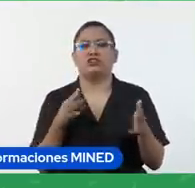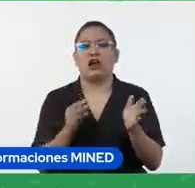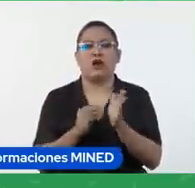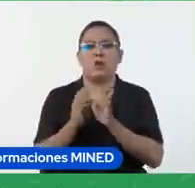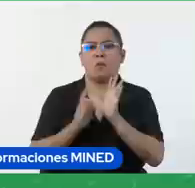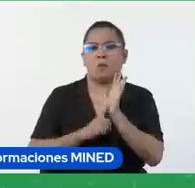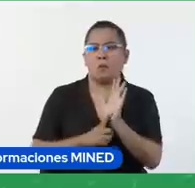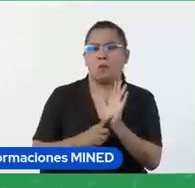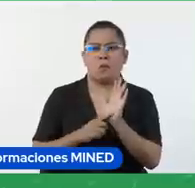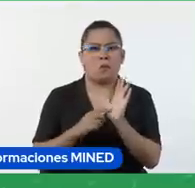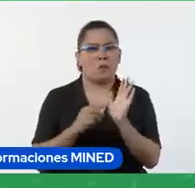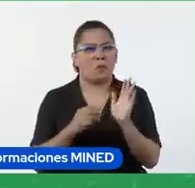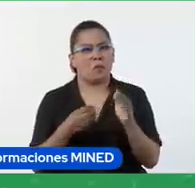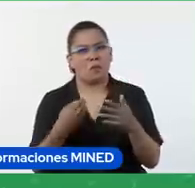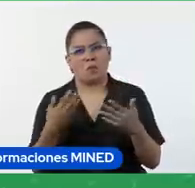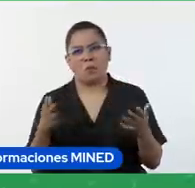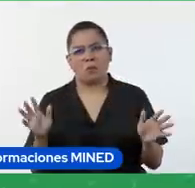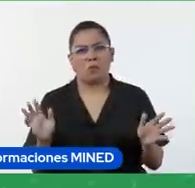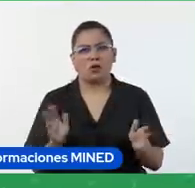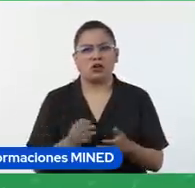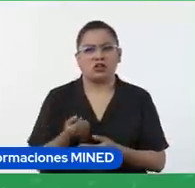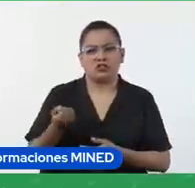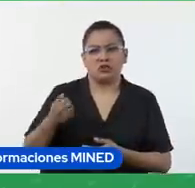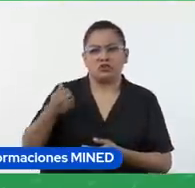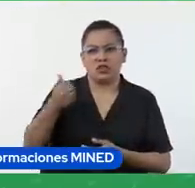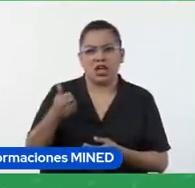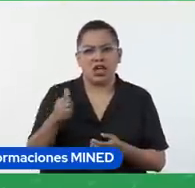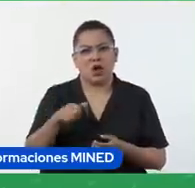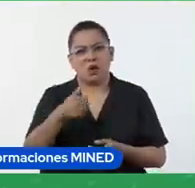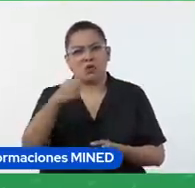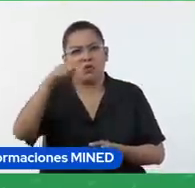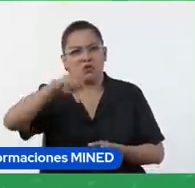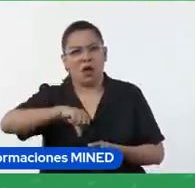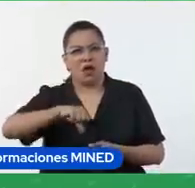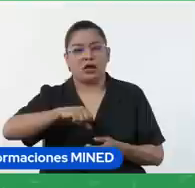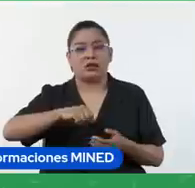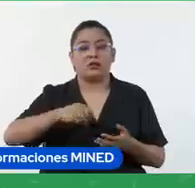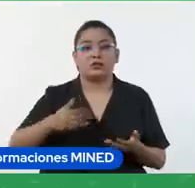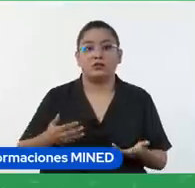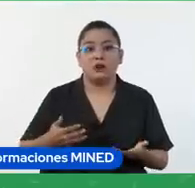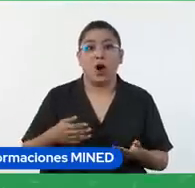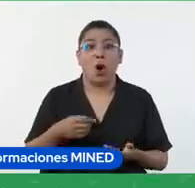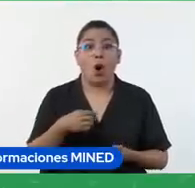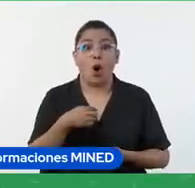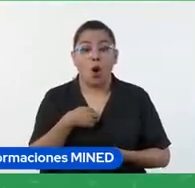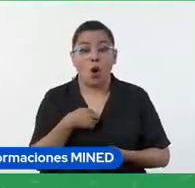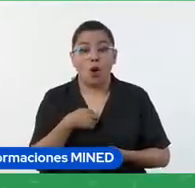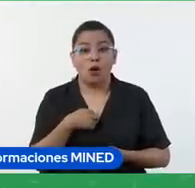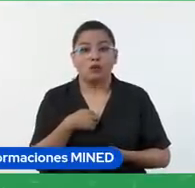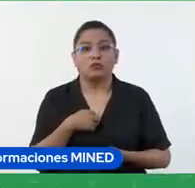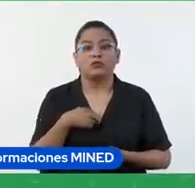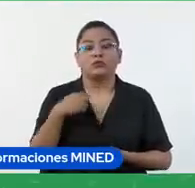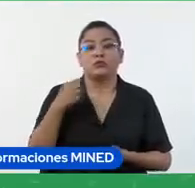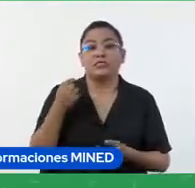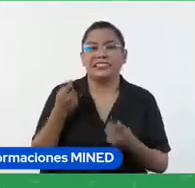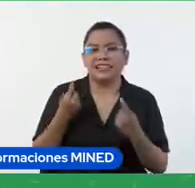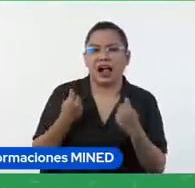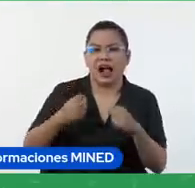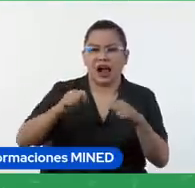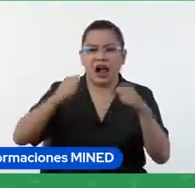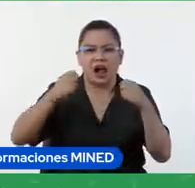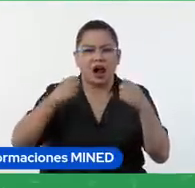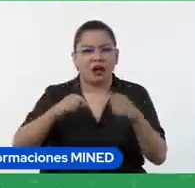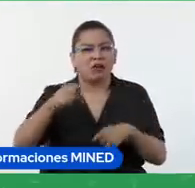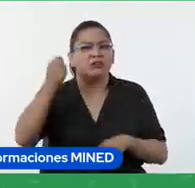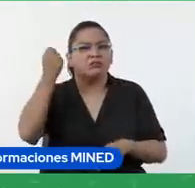calificaciones y a este alumno le fue bien y a este alumno le fue mal o me estoy dedicando a comprender el proceso de